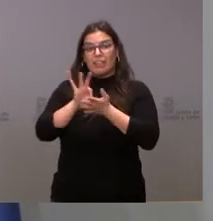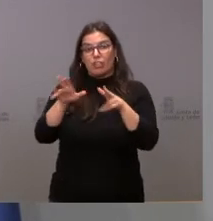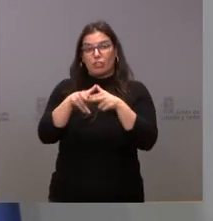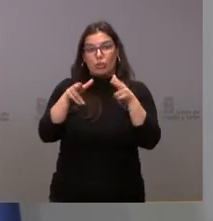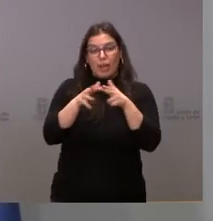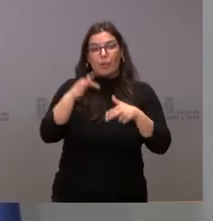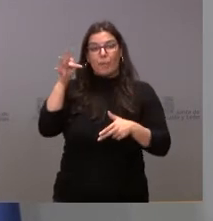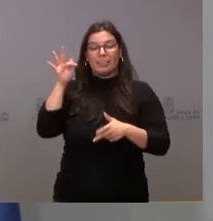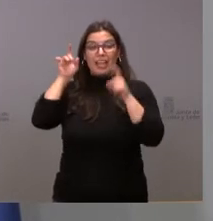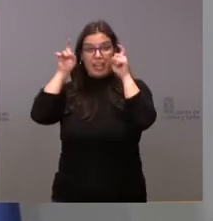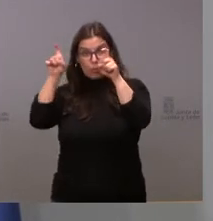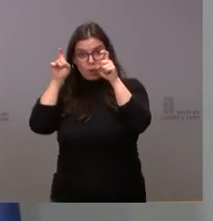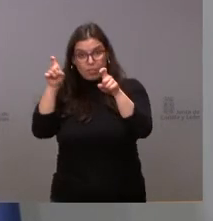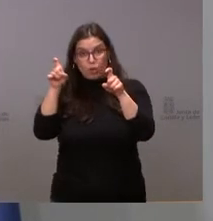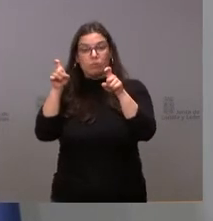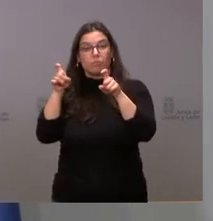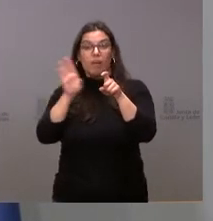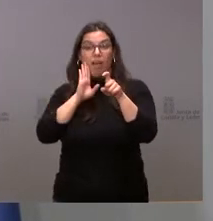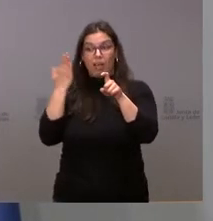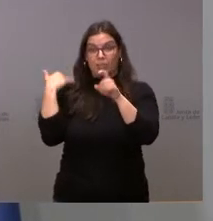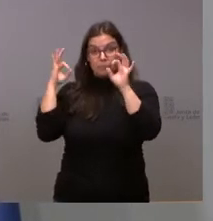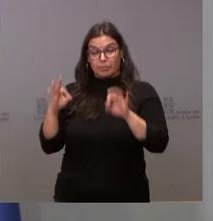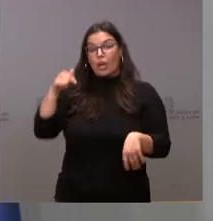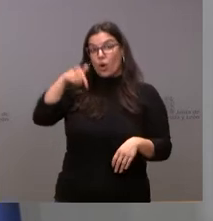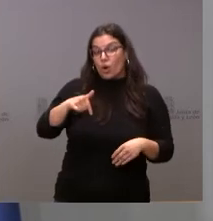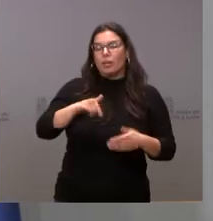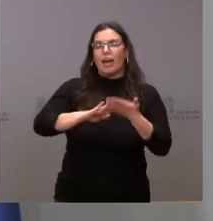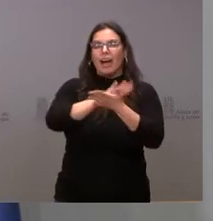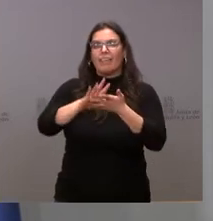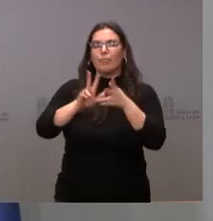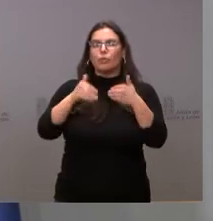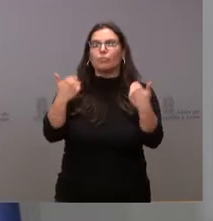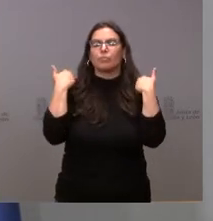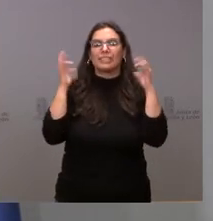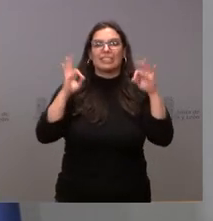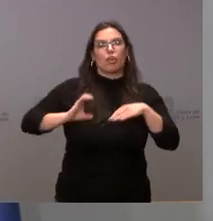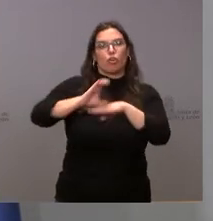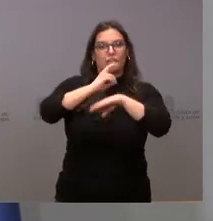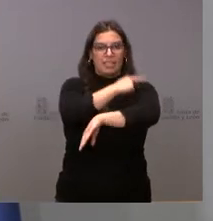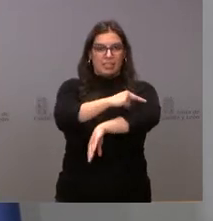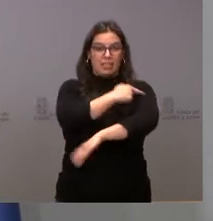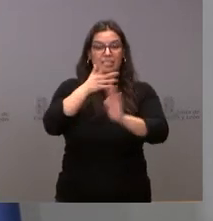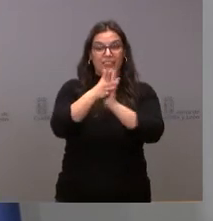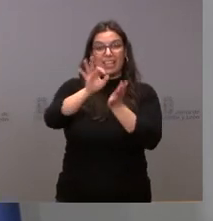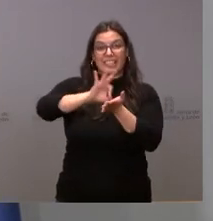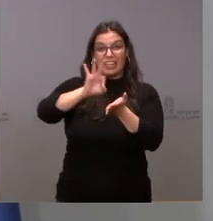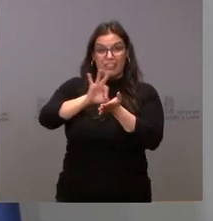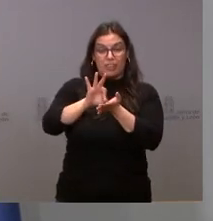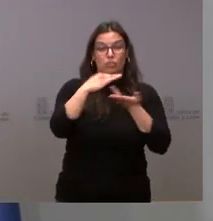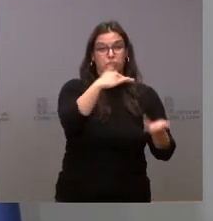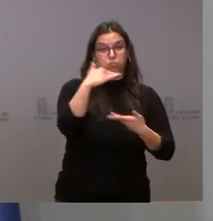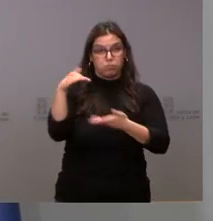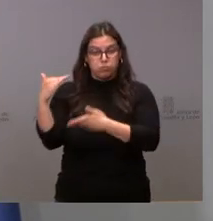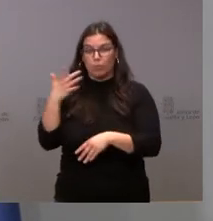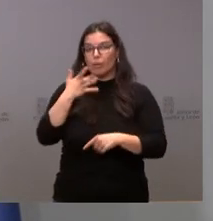servicios educativos. Y hoy damos cuenta de lo que corresponde al ámbito de la Consejería de Sanidad, que de esta forma refuerza esos servicios existenciales, como